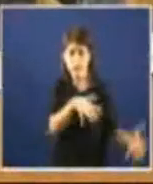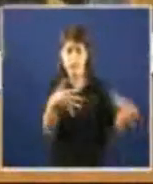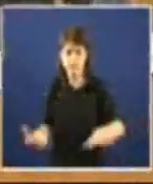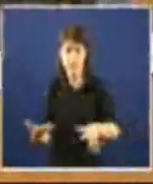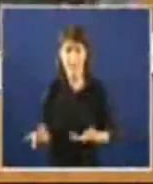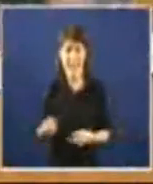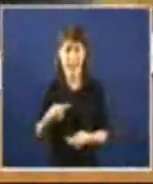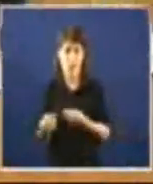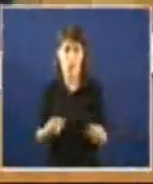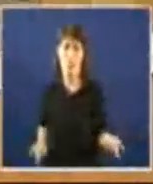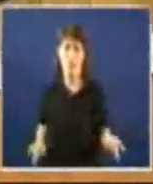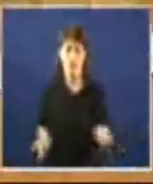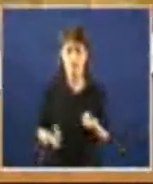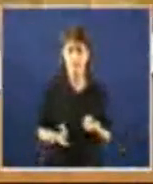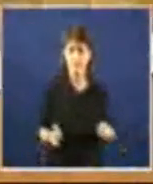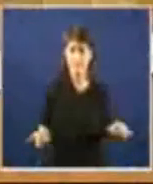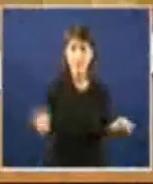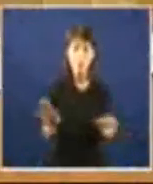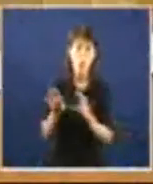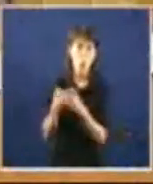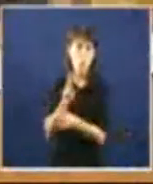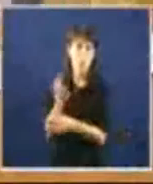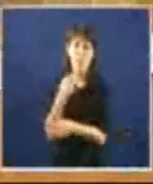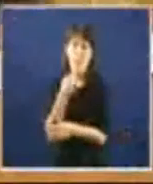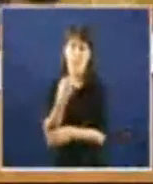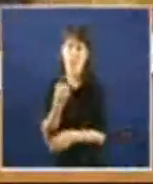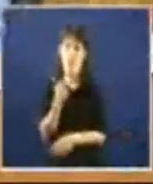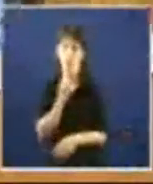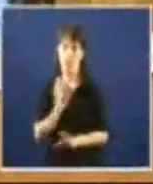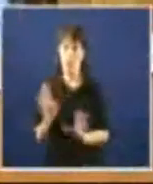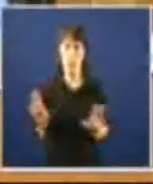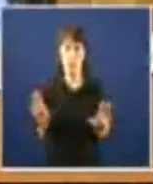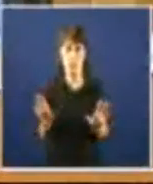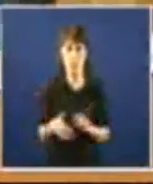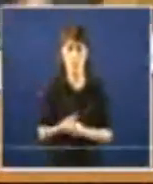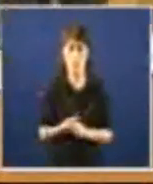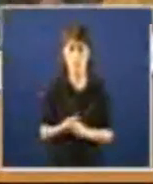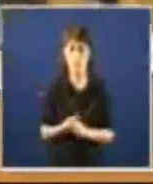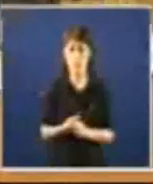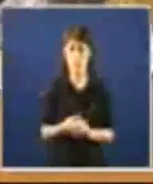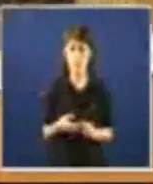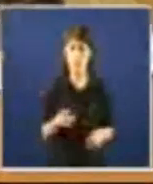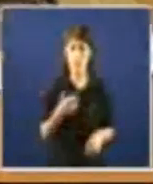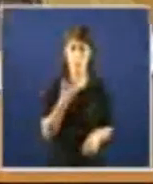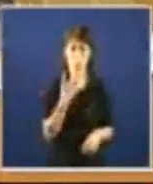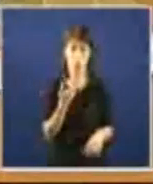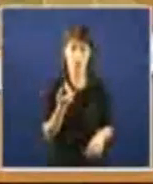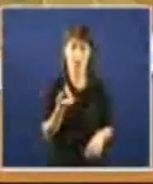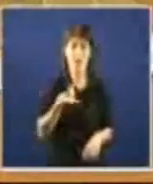casos agora públicamente coñecidos pero o Partido Popular di que minte o Sir Cruz manda truco agora minte tamén o Sir Cruz